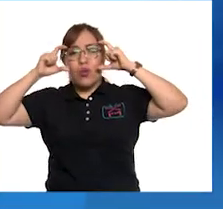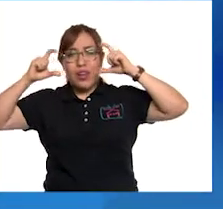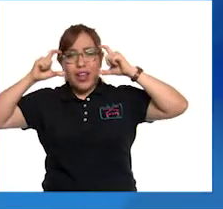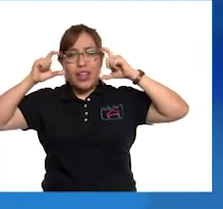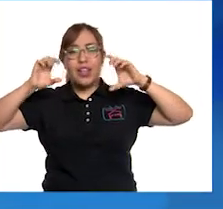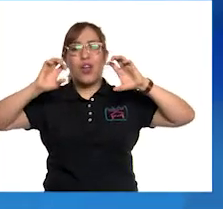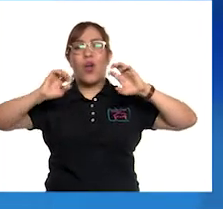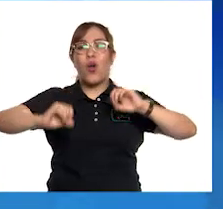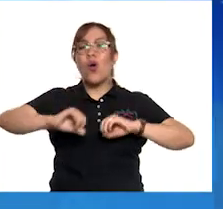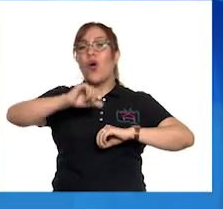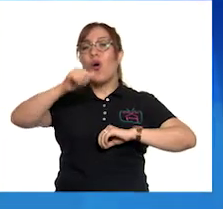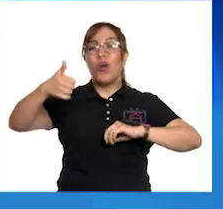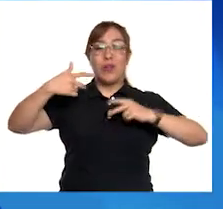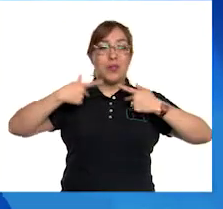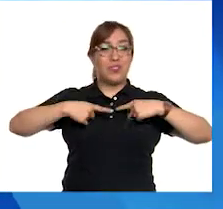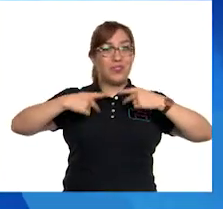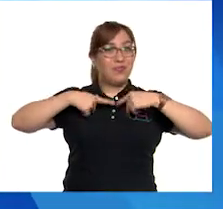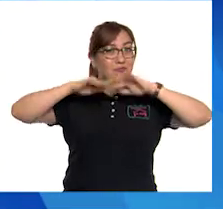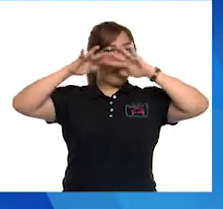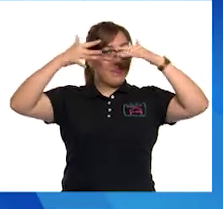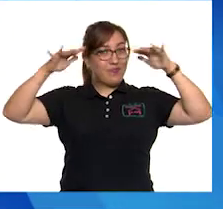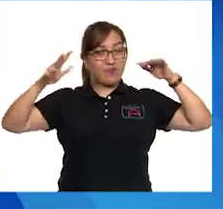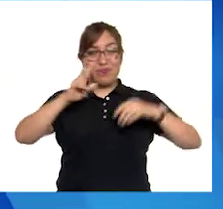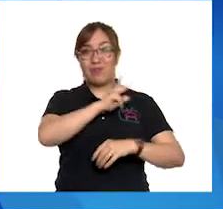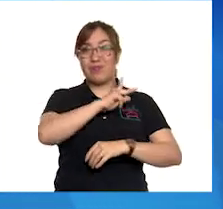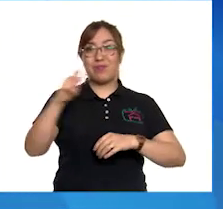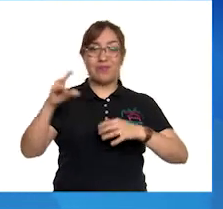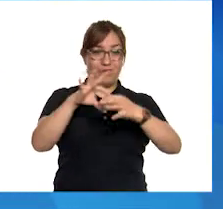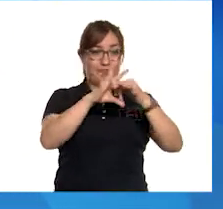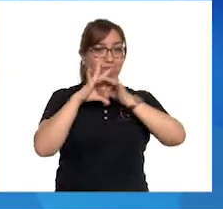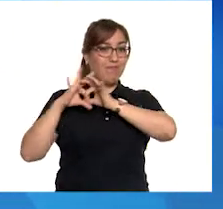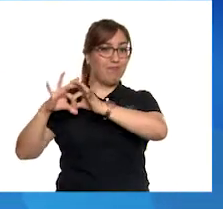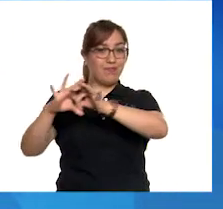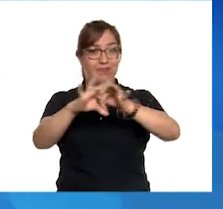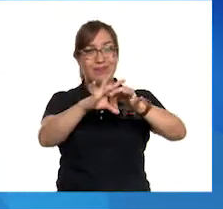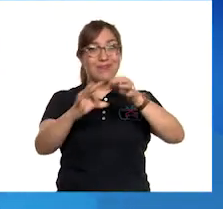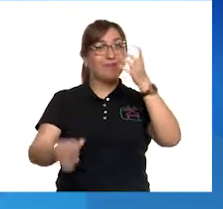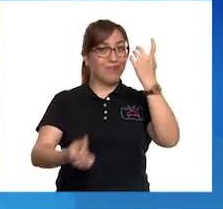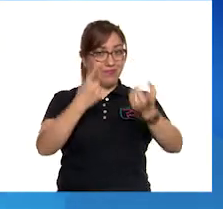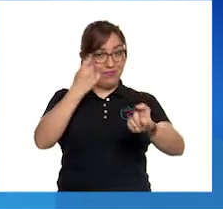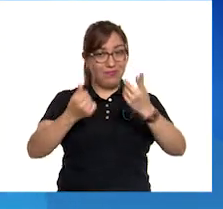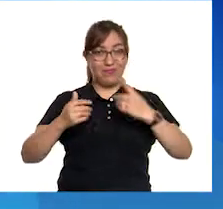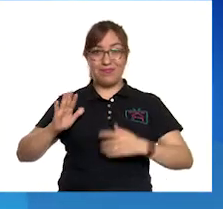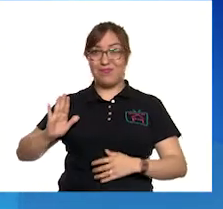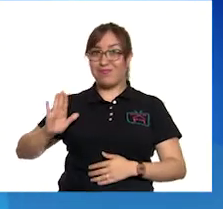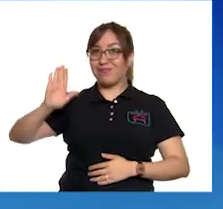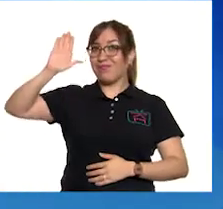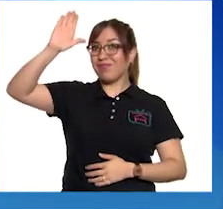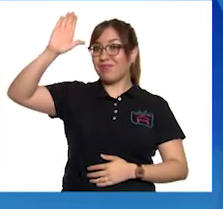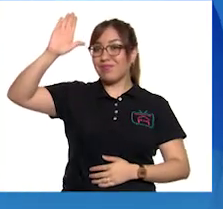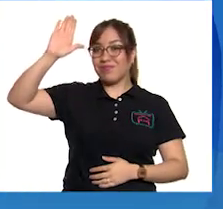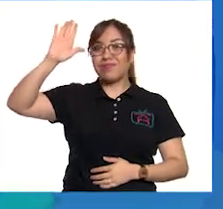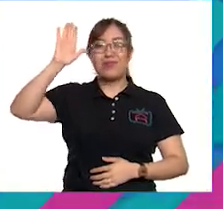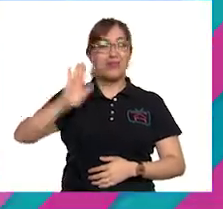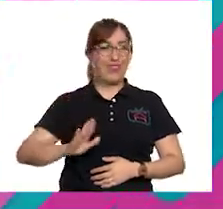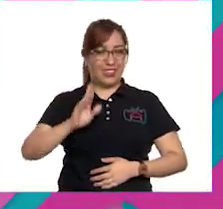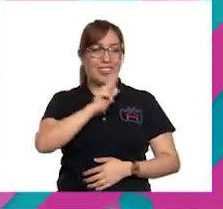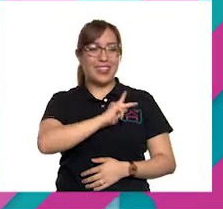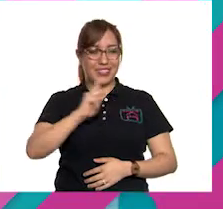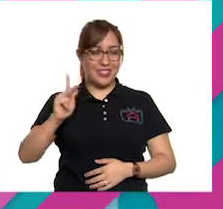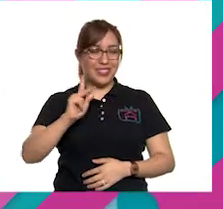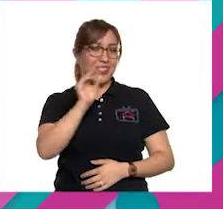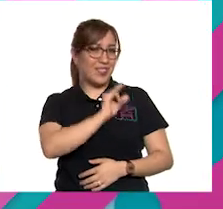adultas están muy unidos. Todos levantan la mano así. Parece que están muy felices en participar.